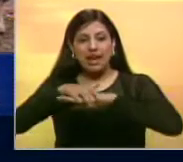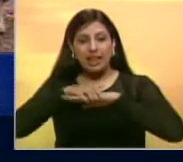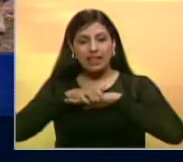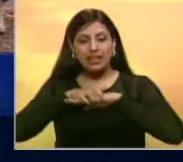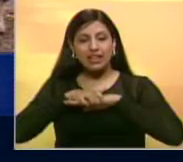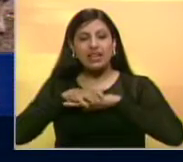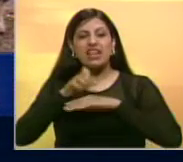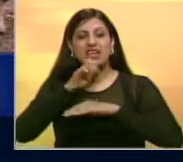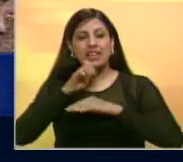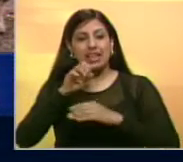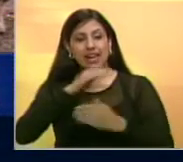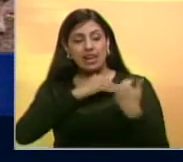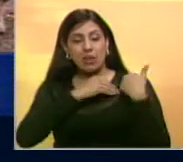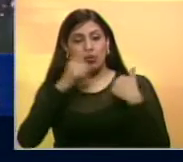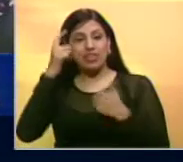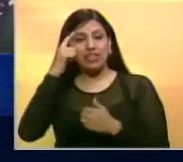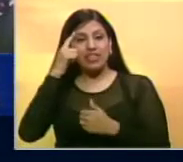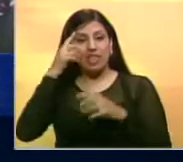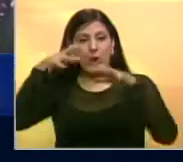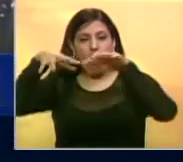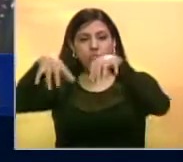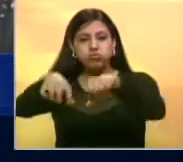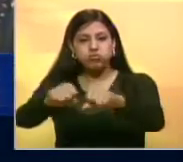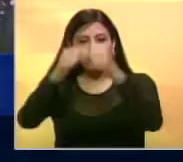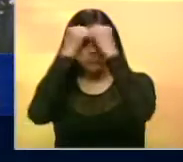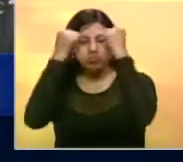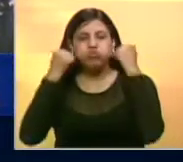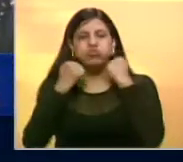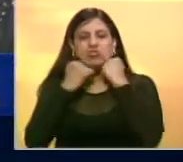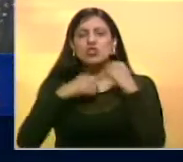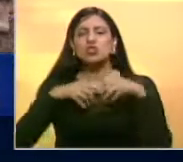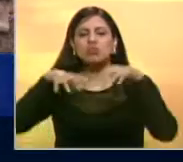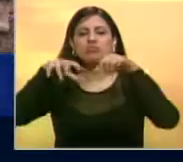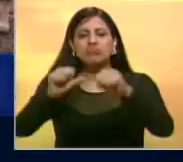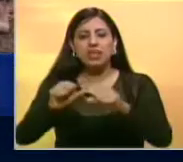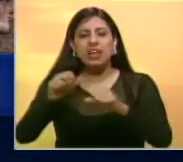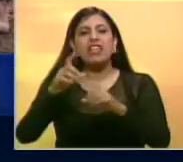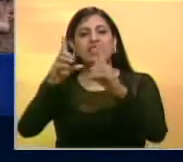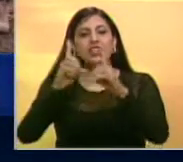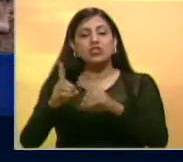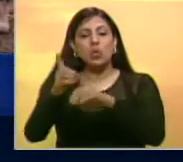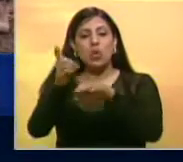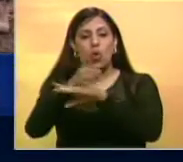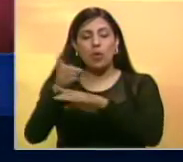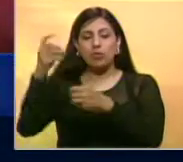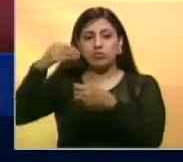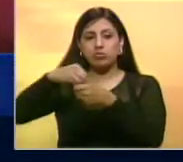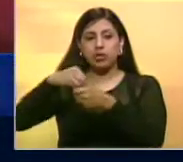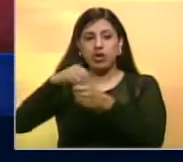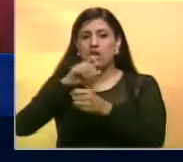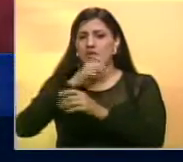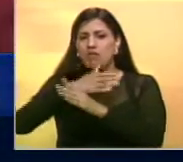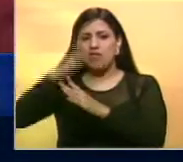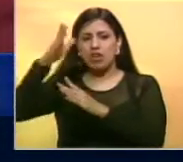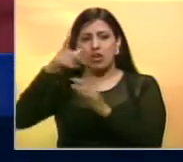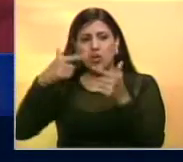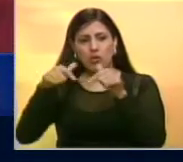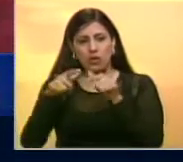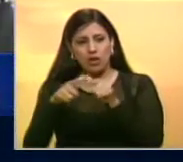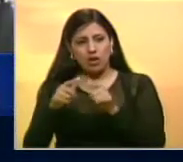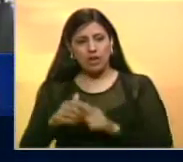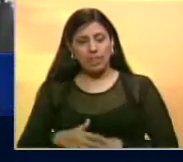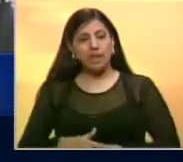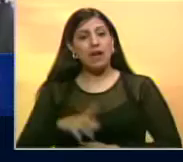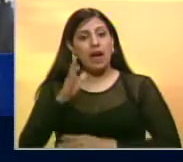que el Reino Unido será un día invadido por ISIS y condena la decisión del gobierno inglés de unirse a los bombardeos contra los extremistas